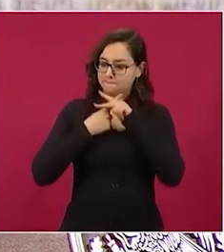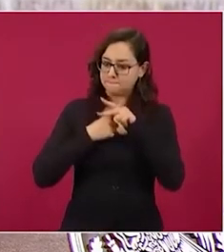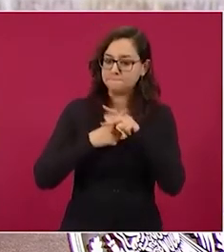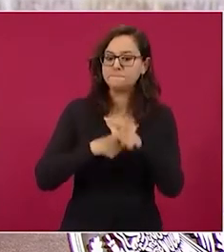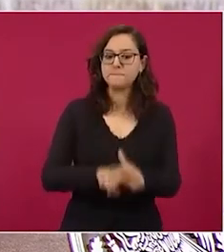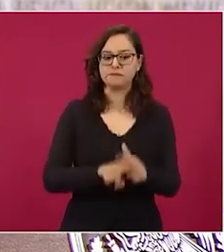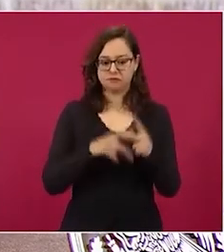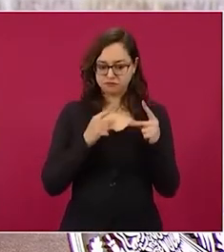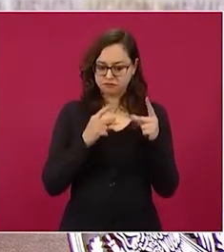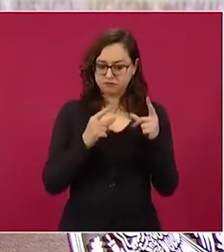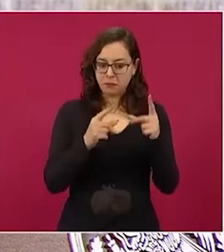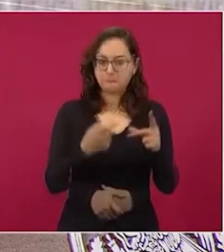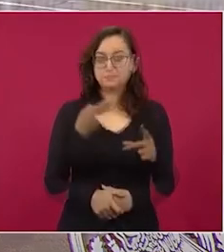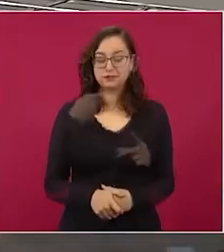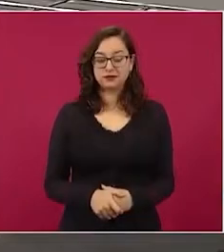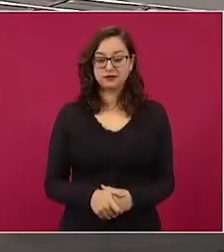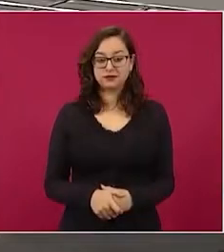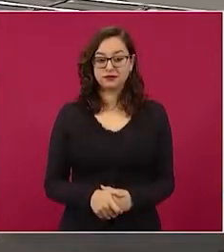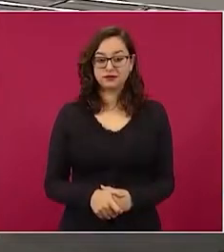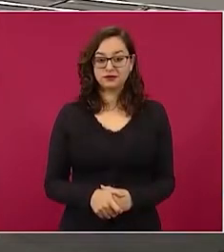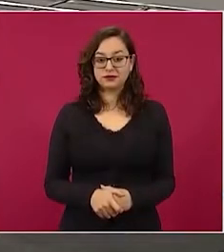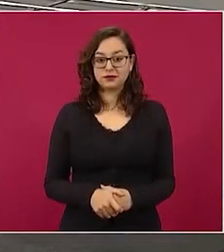con más trabajo